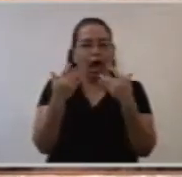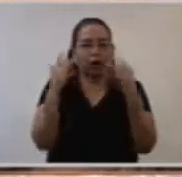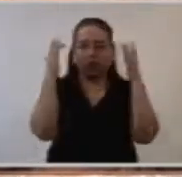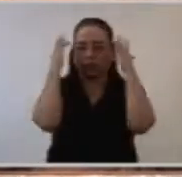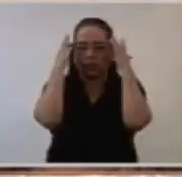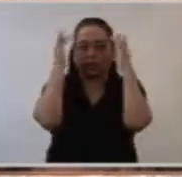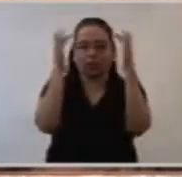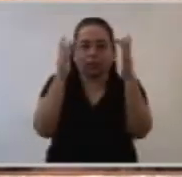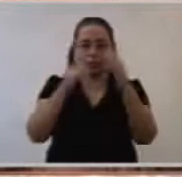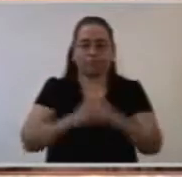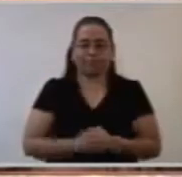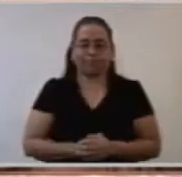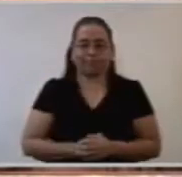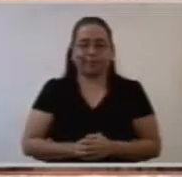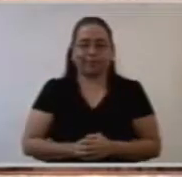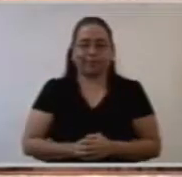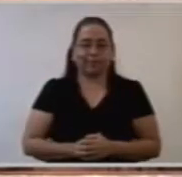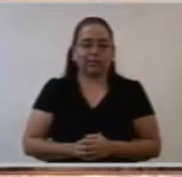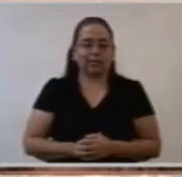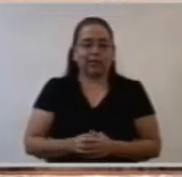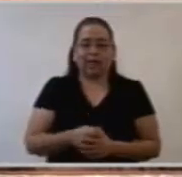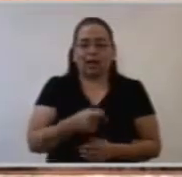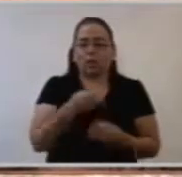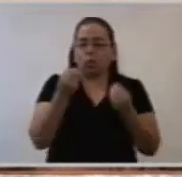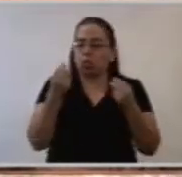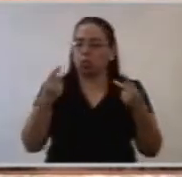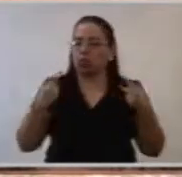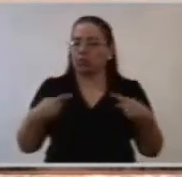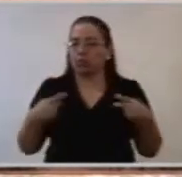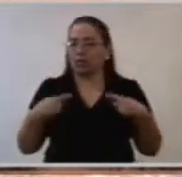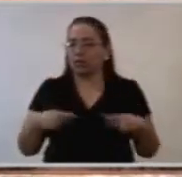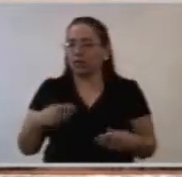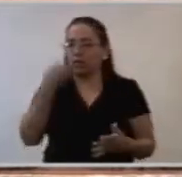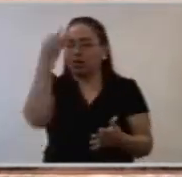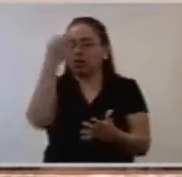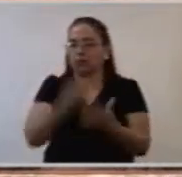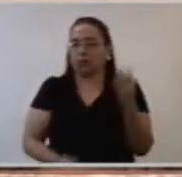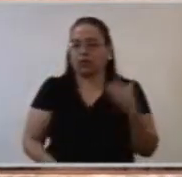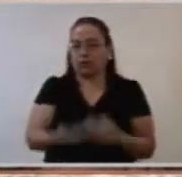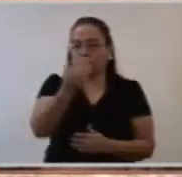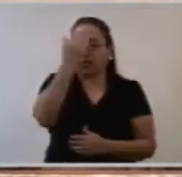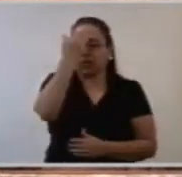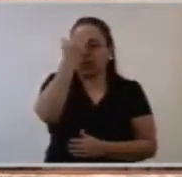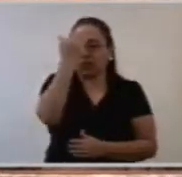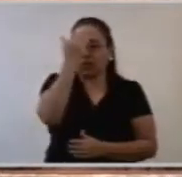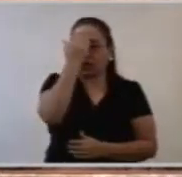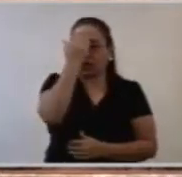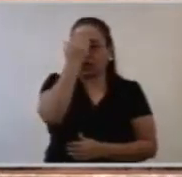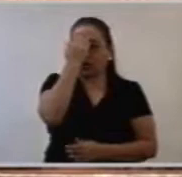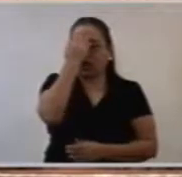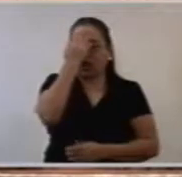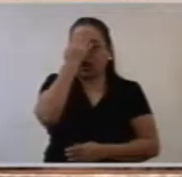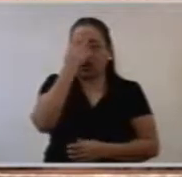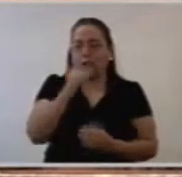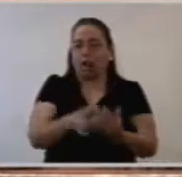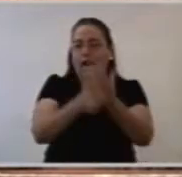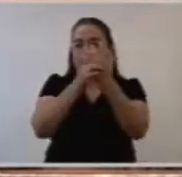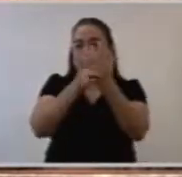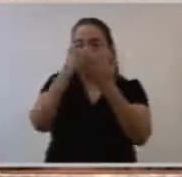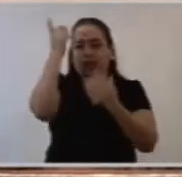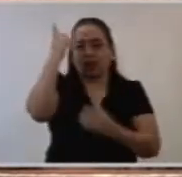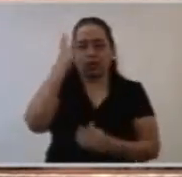que la gente no conozca el Evangelio, sino su actitud que asumen la vida